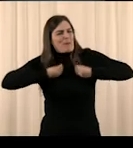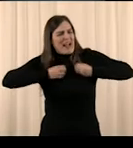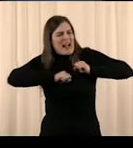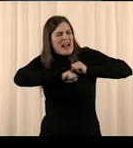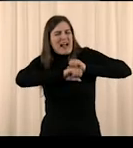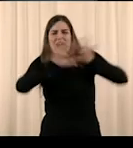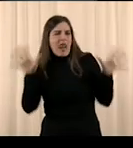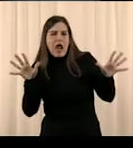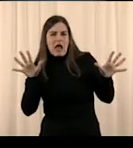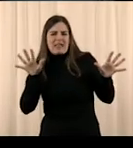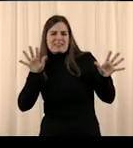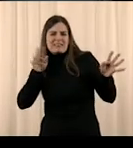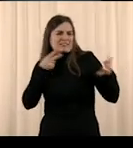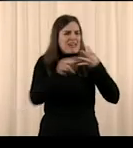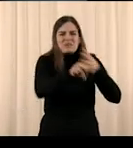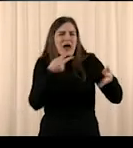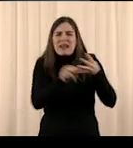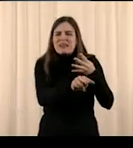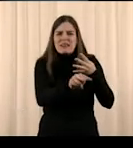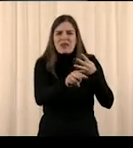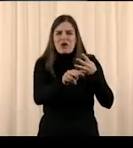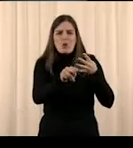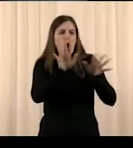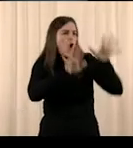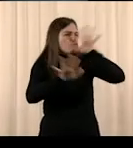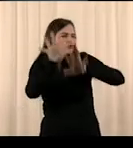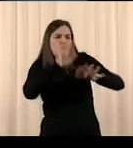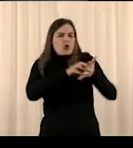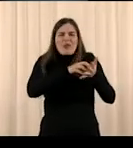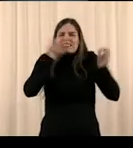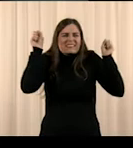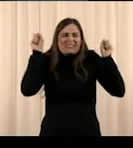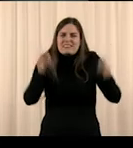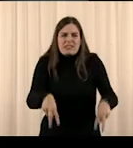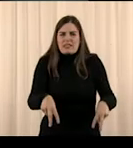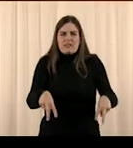sin confusión ni dudas.